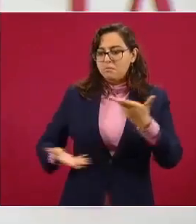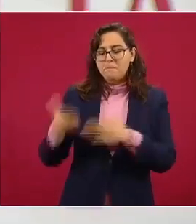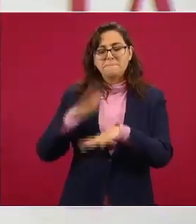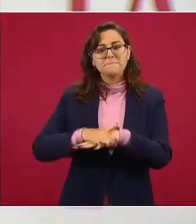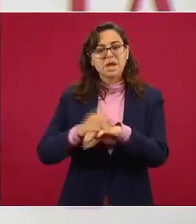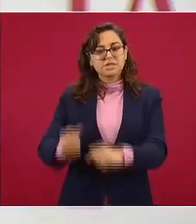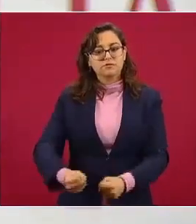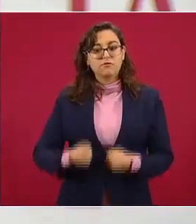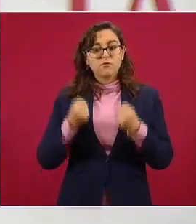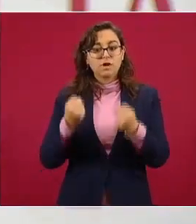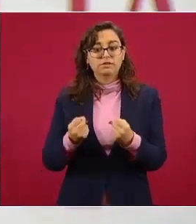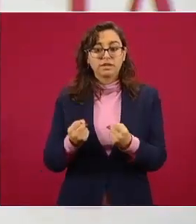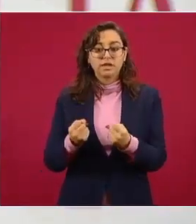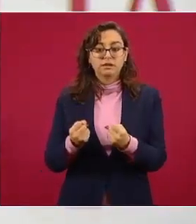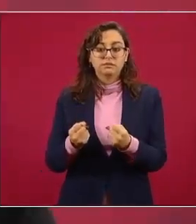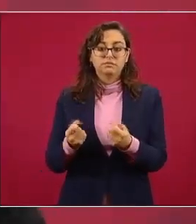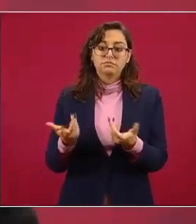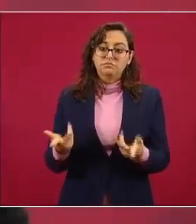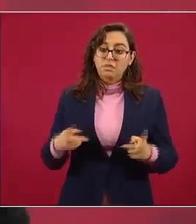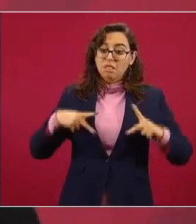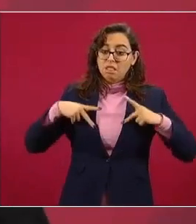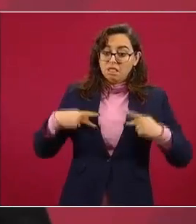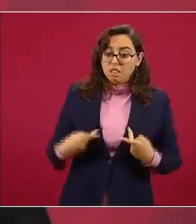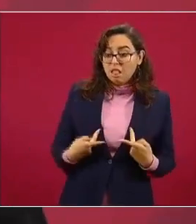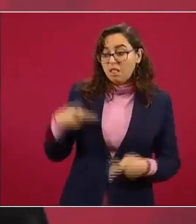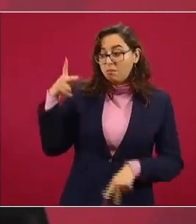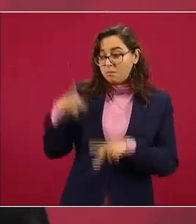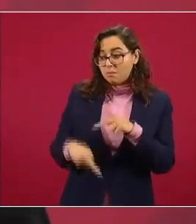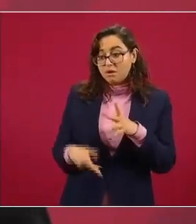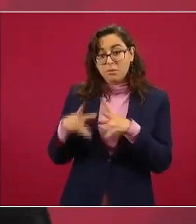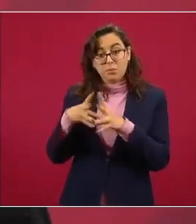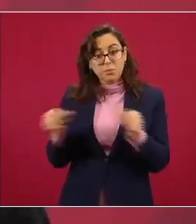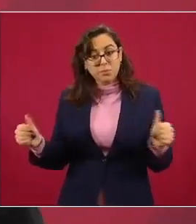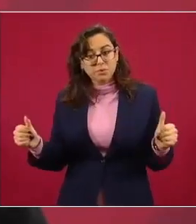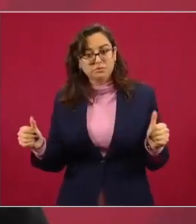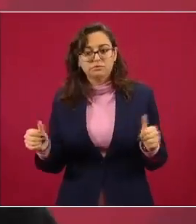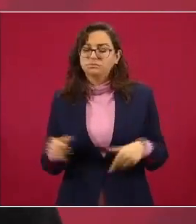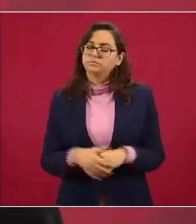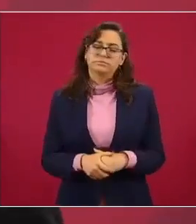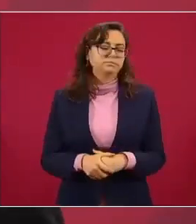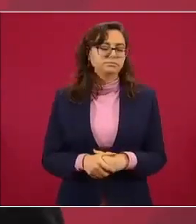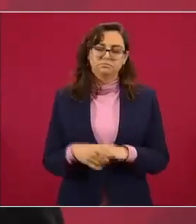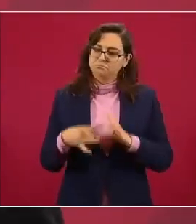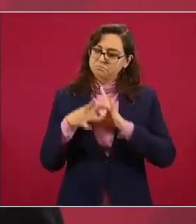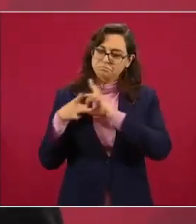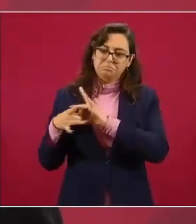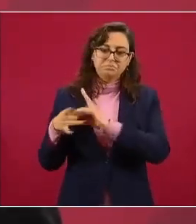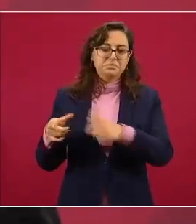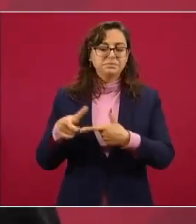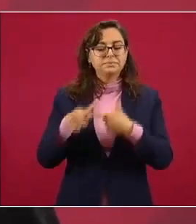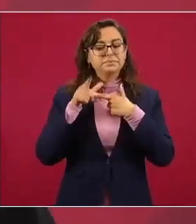se extinga en función de un solo evento que es este que nos ocupa